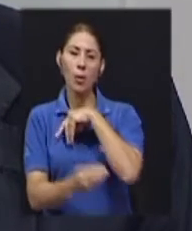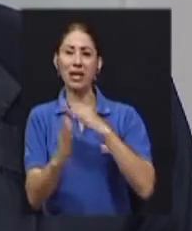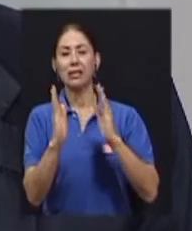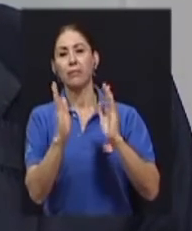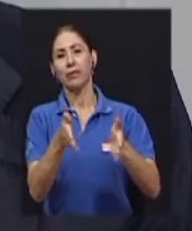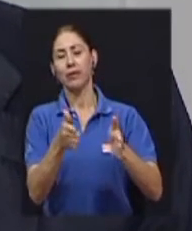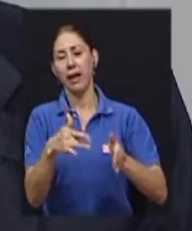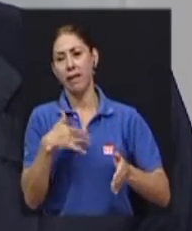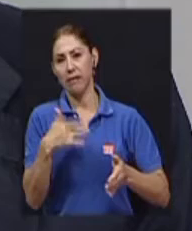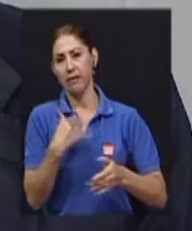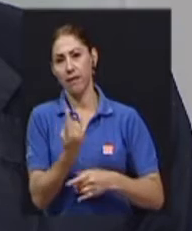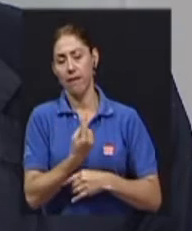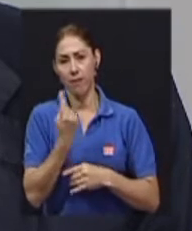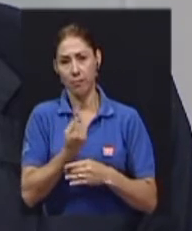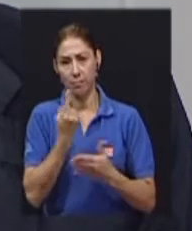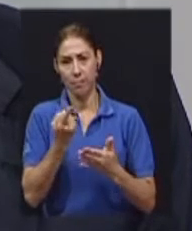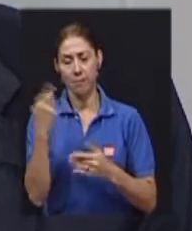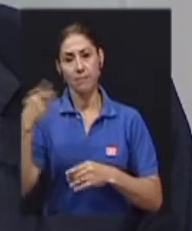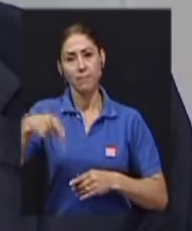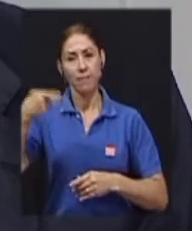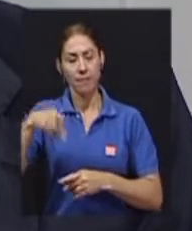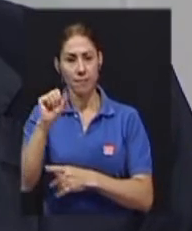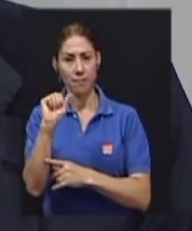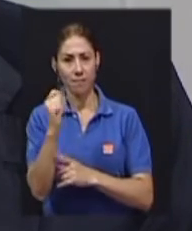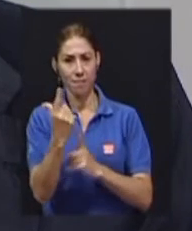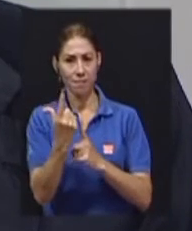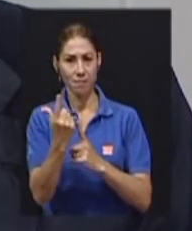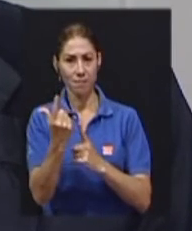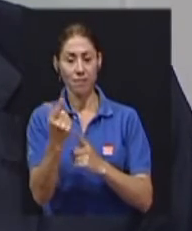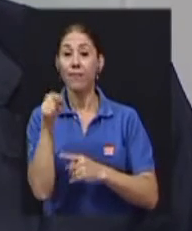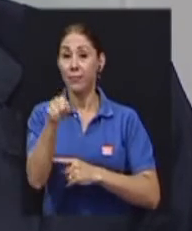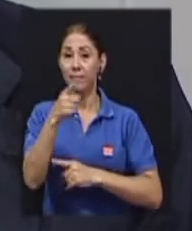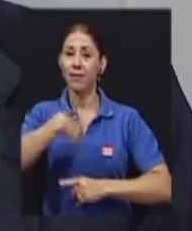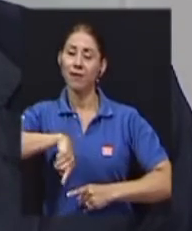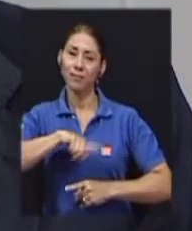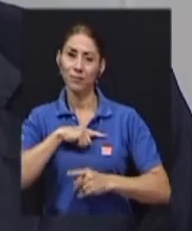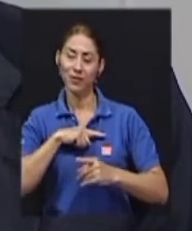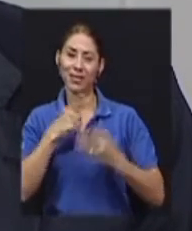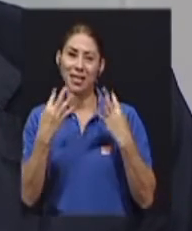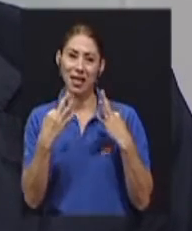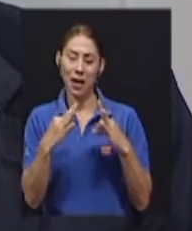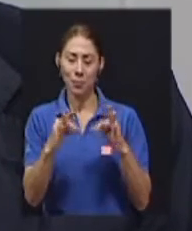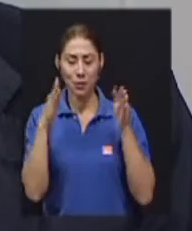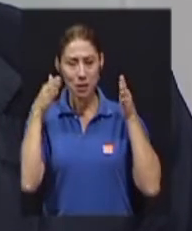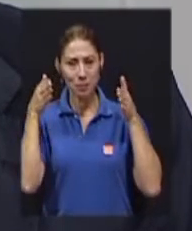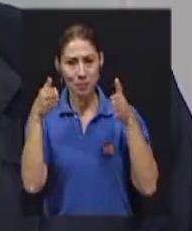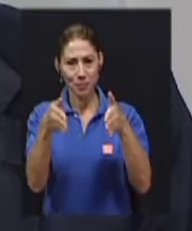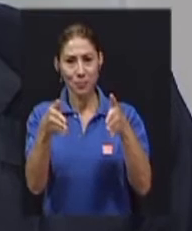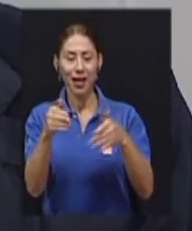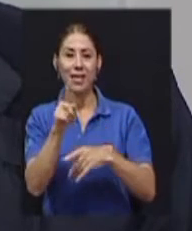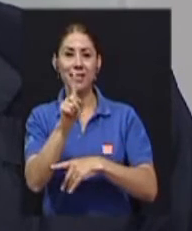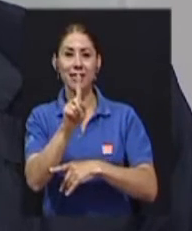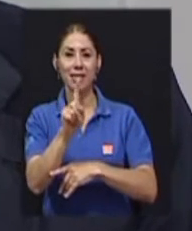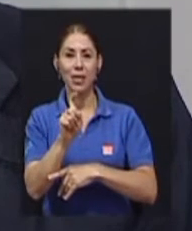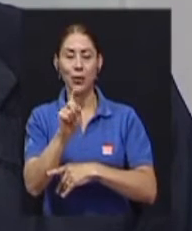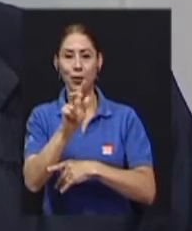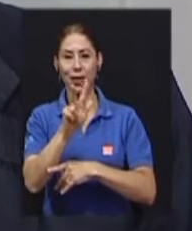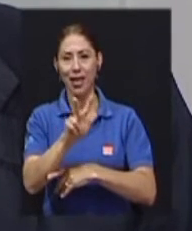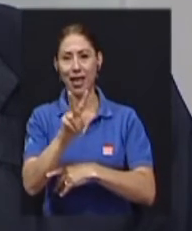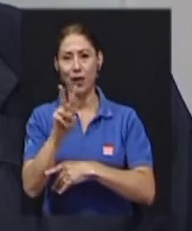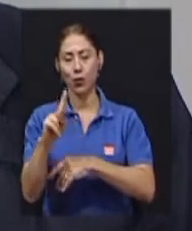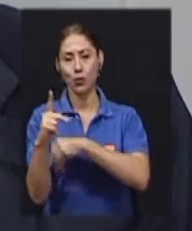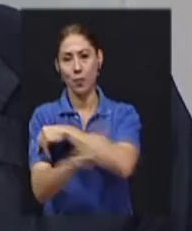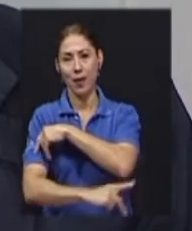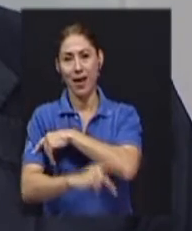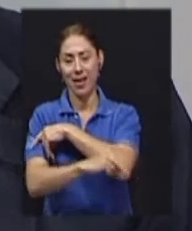social. Que es lo que nosotros tratamos de atender en los 132 países del